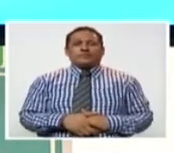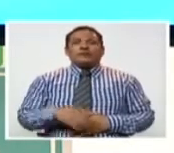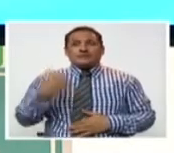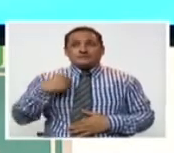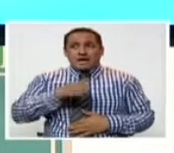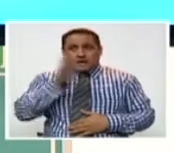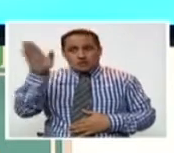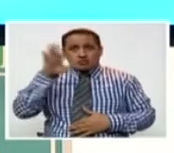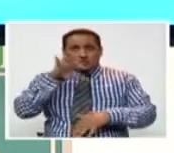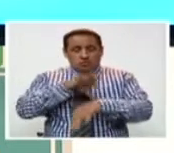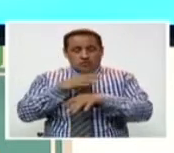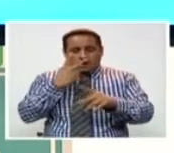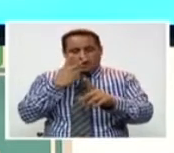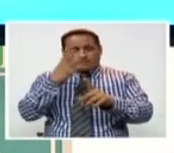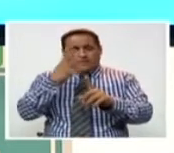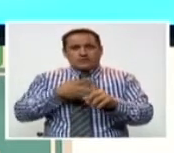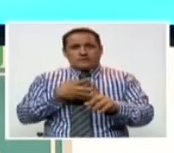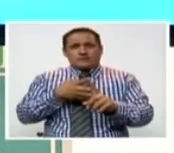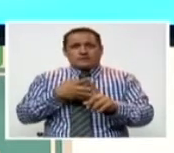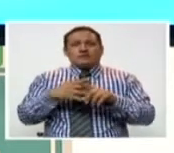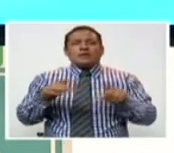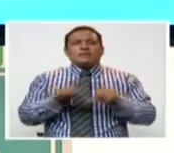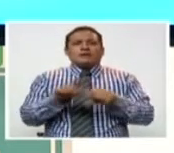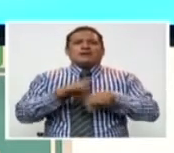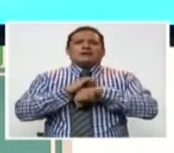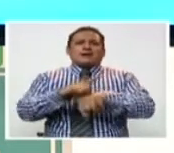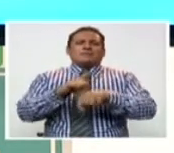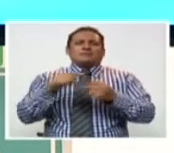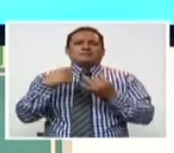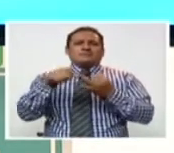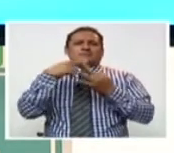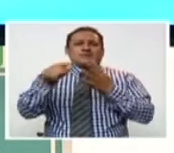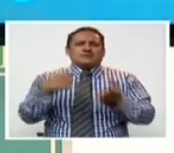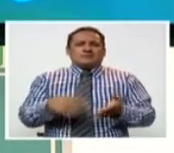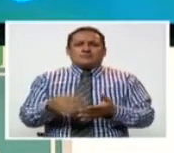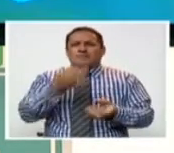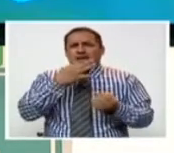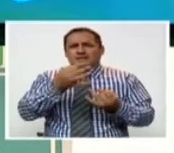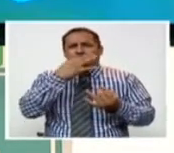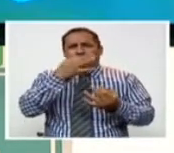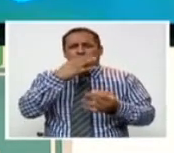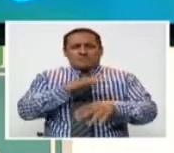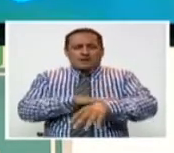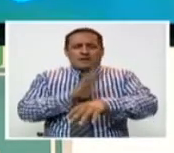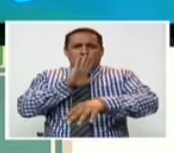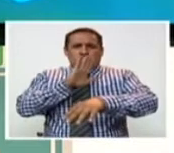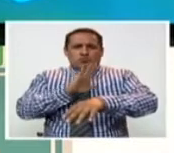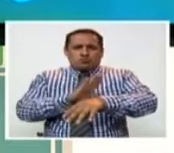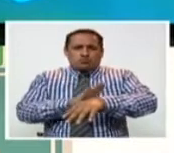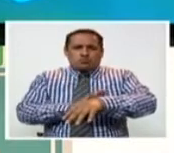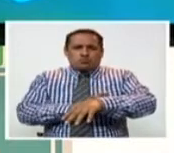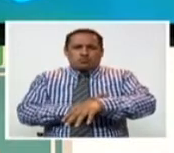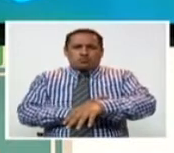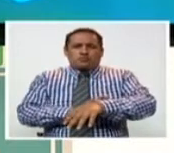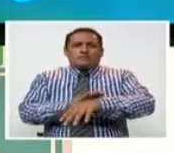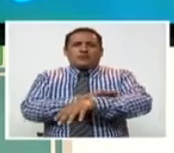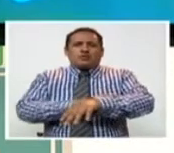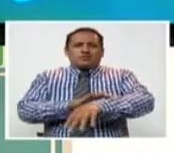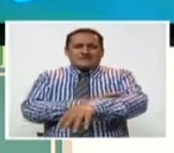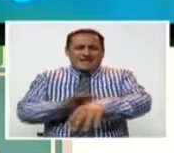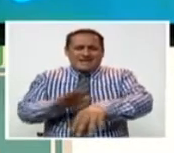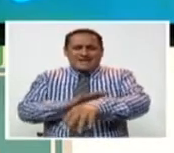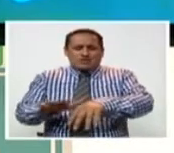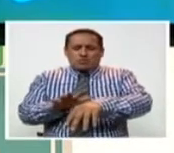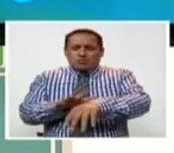Ya llegando al hospital, en el centro hospitalario, pues se administra una serie de medicamentos para efectos de mejorar la